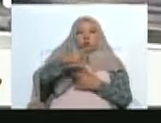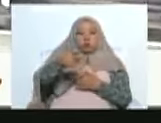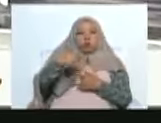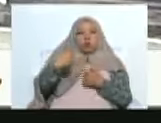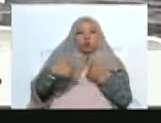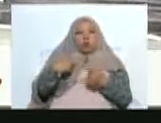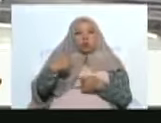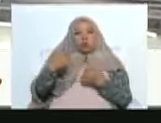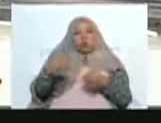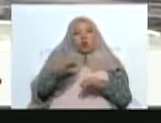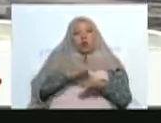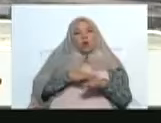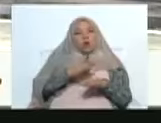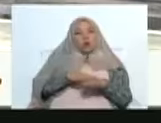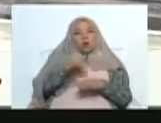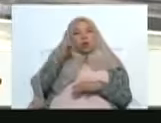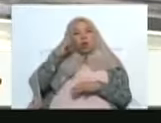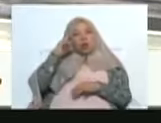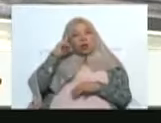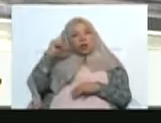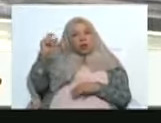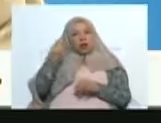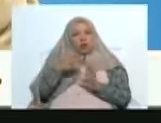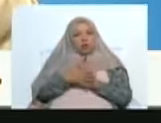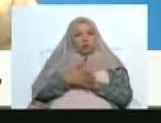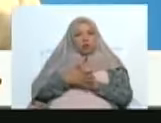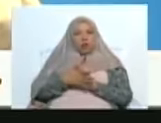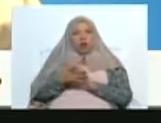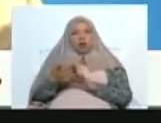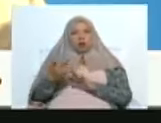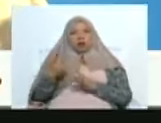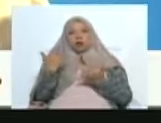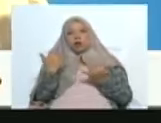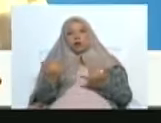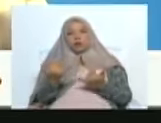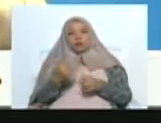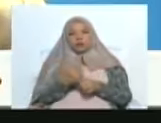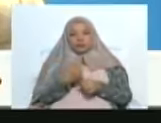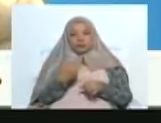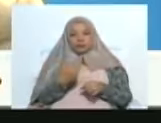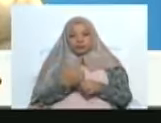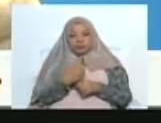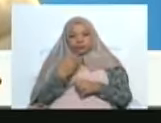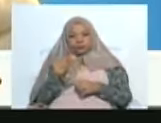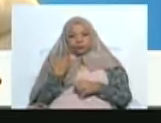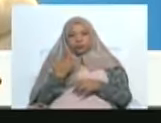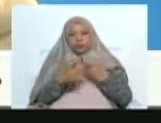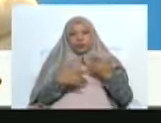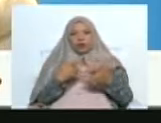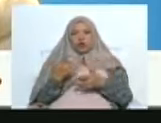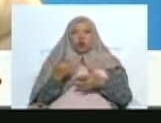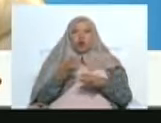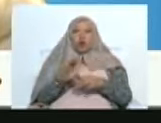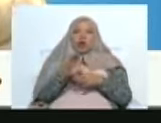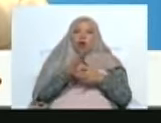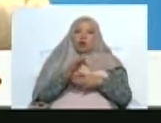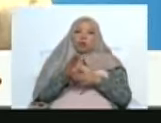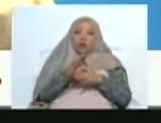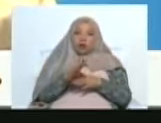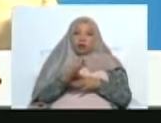avisaran en las comunidades que iba a haber baile de negro. Y de esa manera, por allí se está cuidando